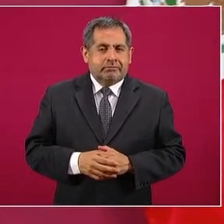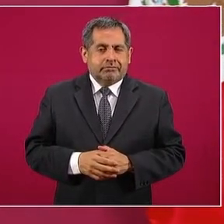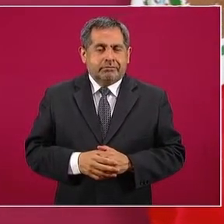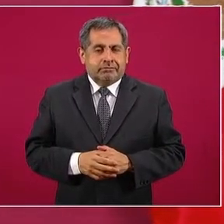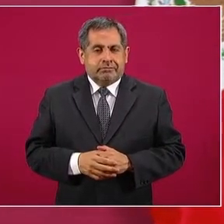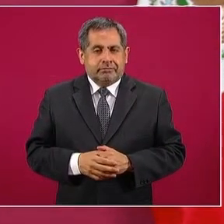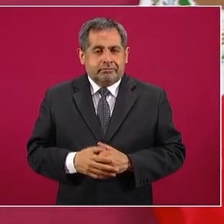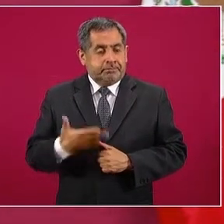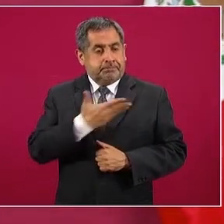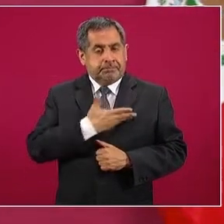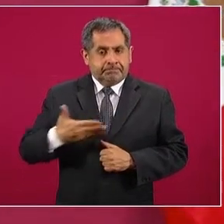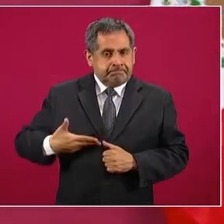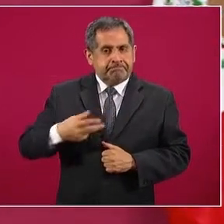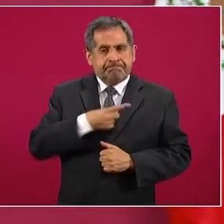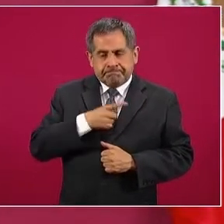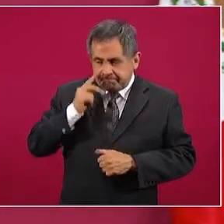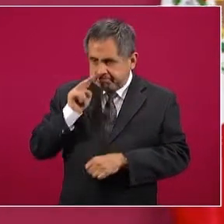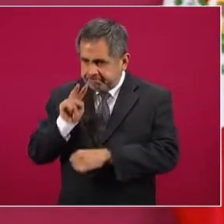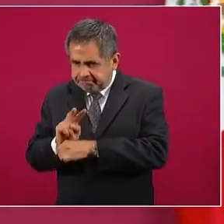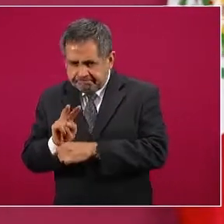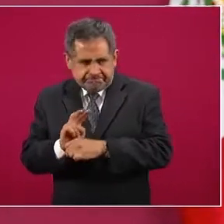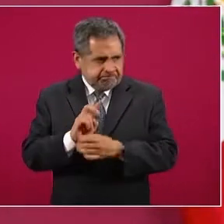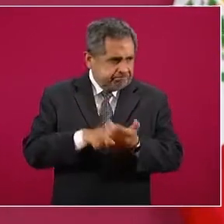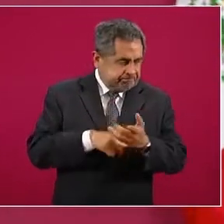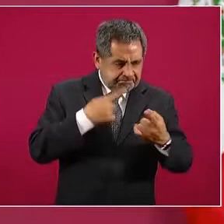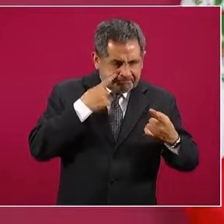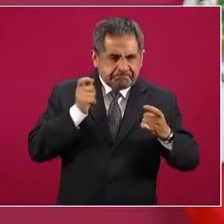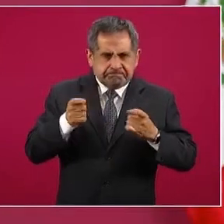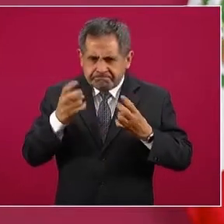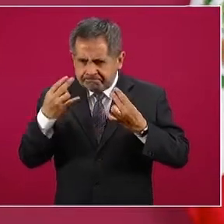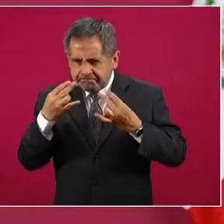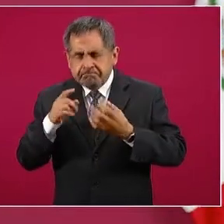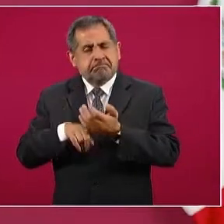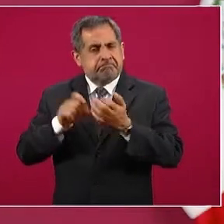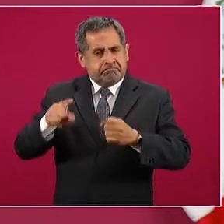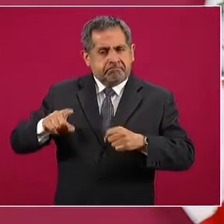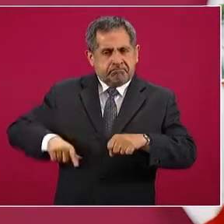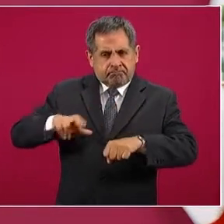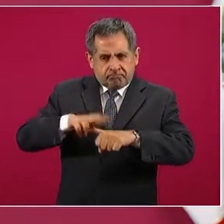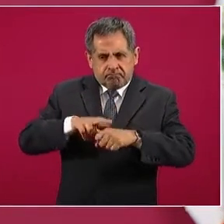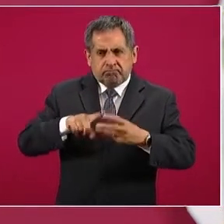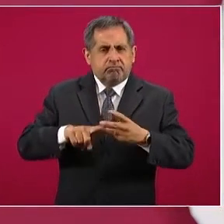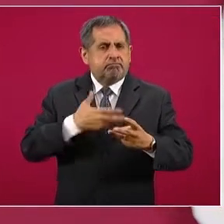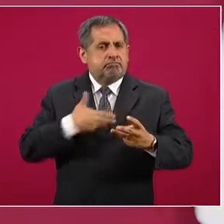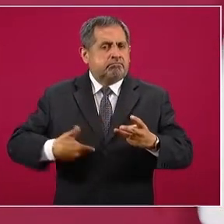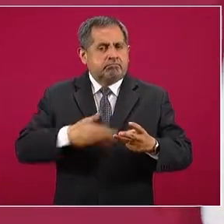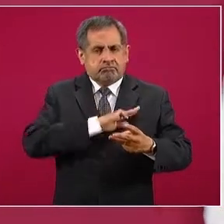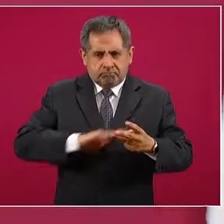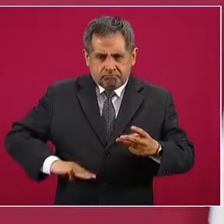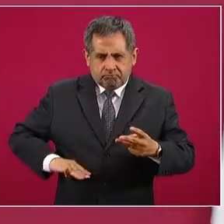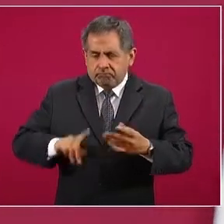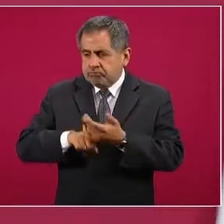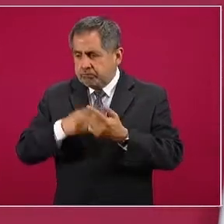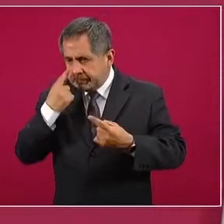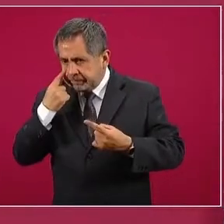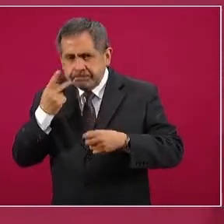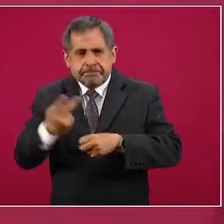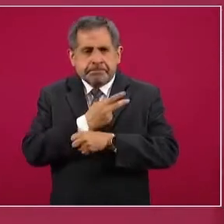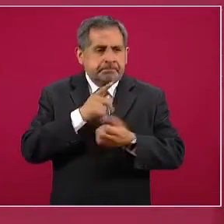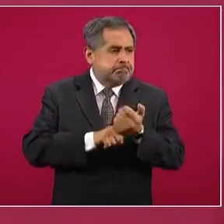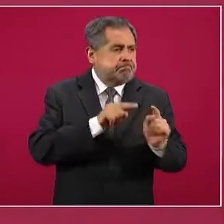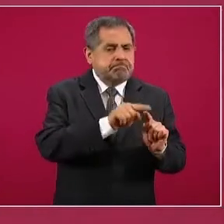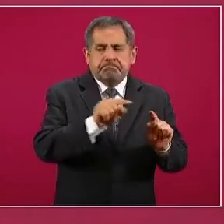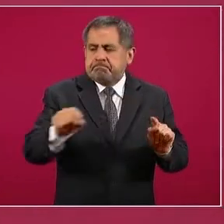El presidente tiene que estar. El y el gobernador, y el presidente municipal, pues muy pendiente de todo.